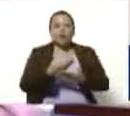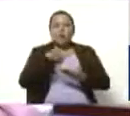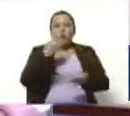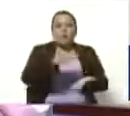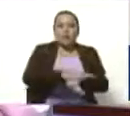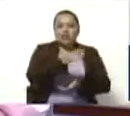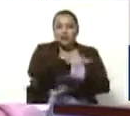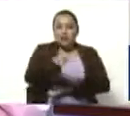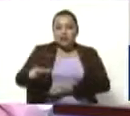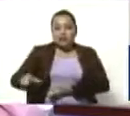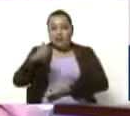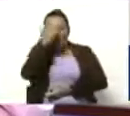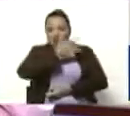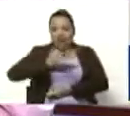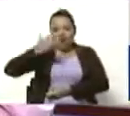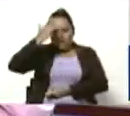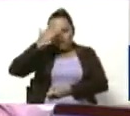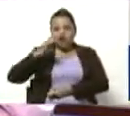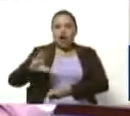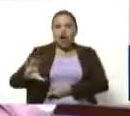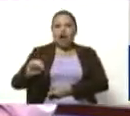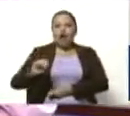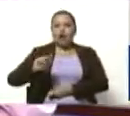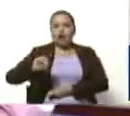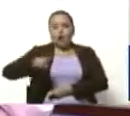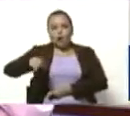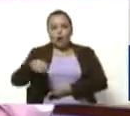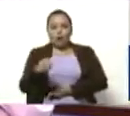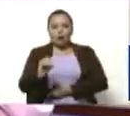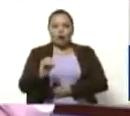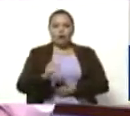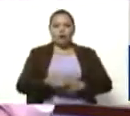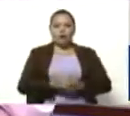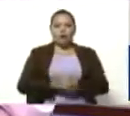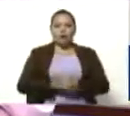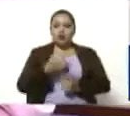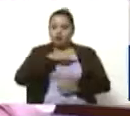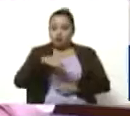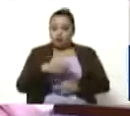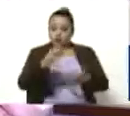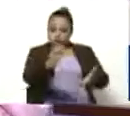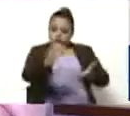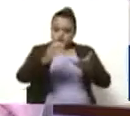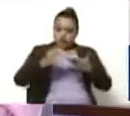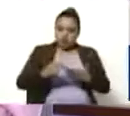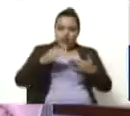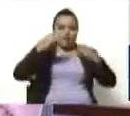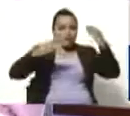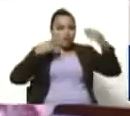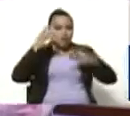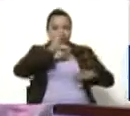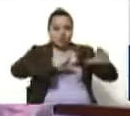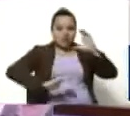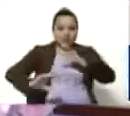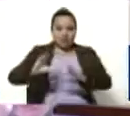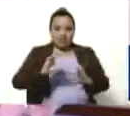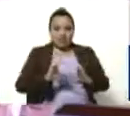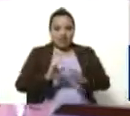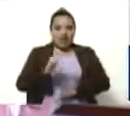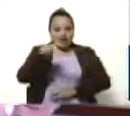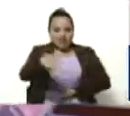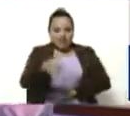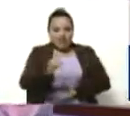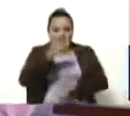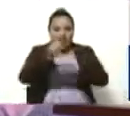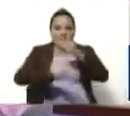en el Congo. Y nosotros las recibimos en ese momento en el Museo de Ciencias. Y aquí estamos